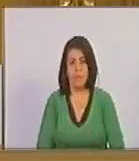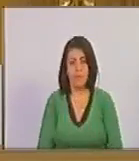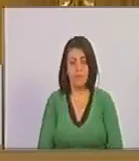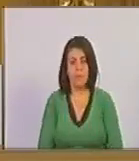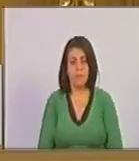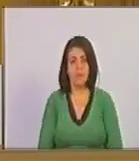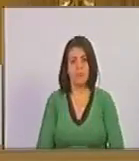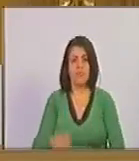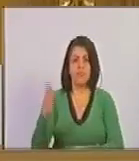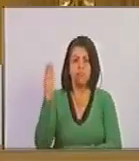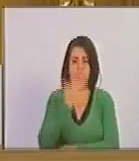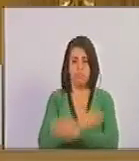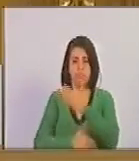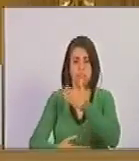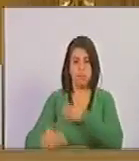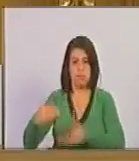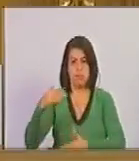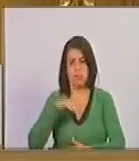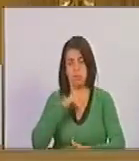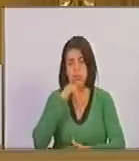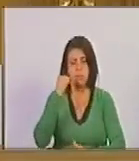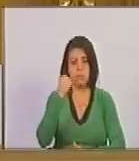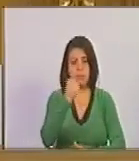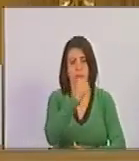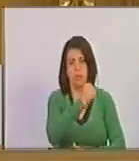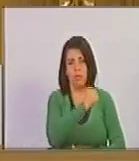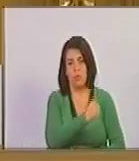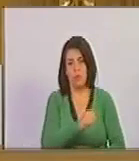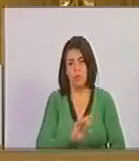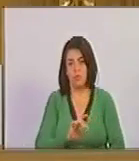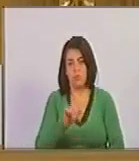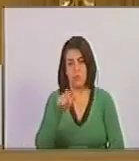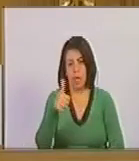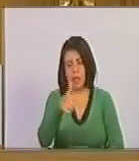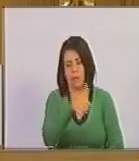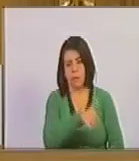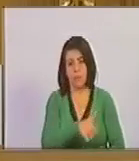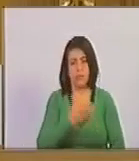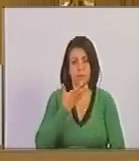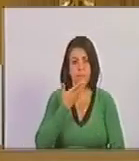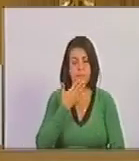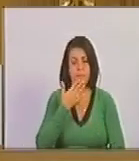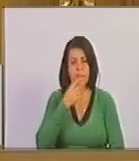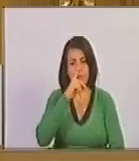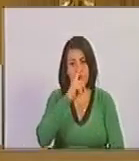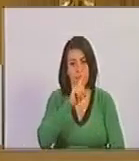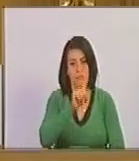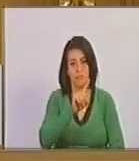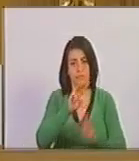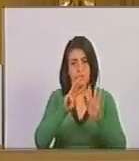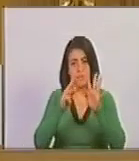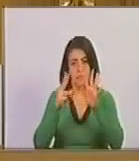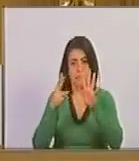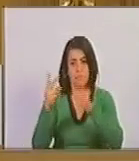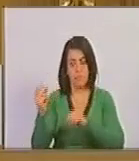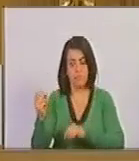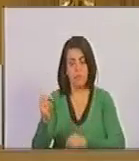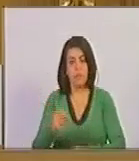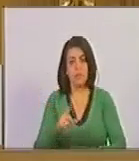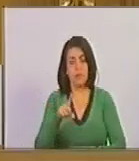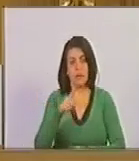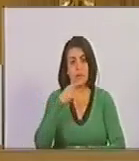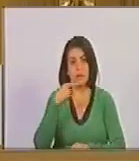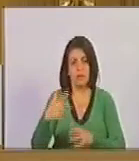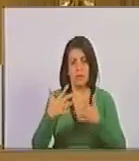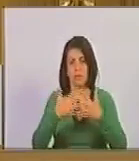un mutilado, un asesinado. Yo me acuerdo que en el año 82, en Genoteca, en